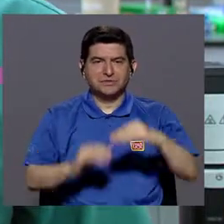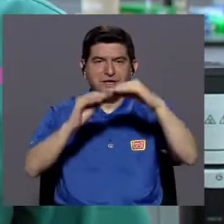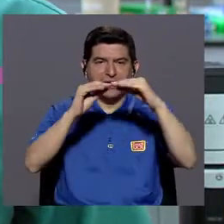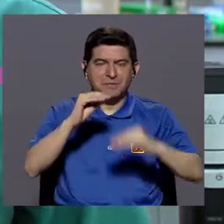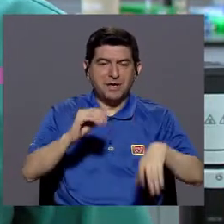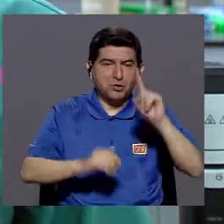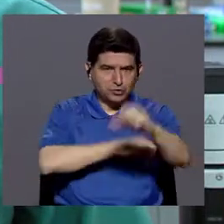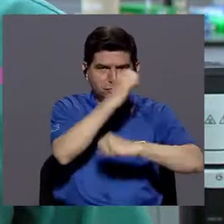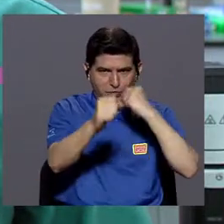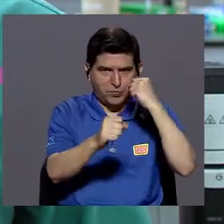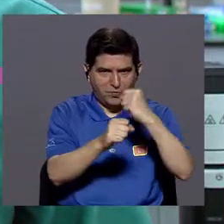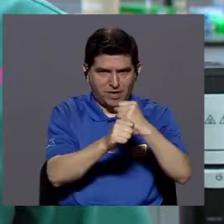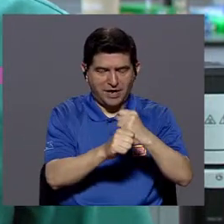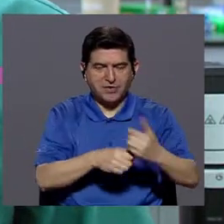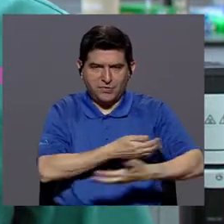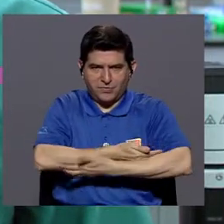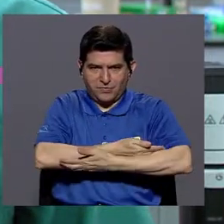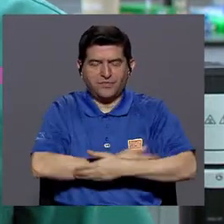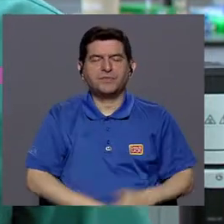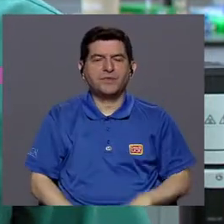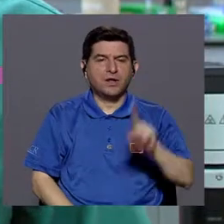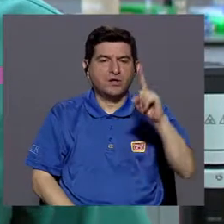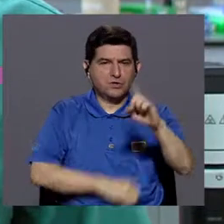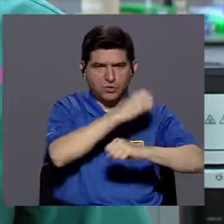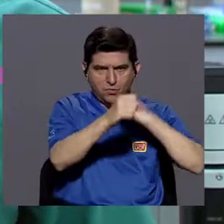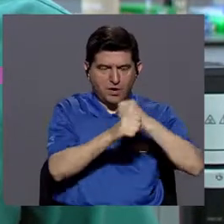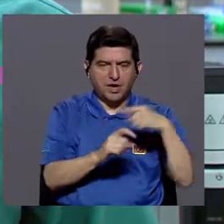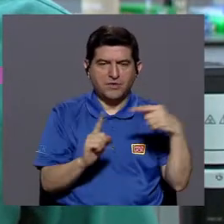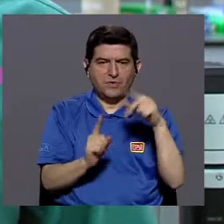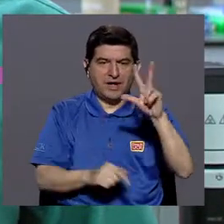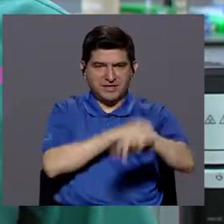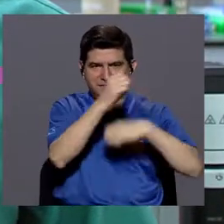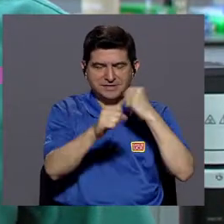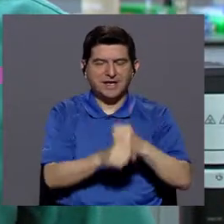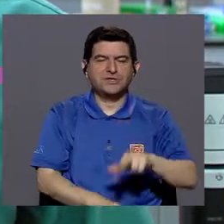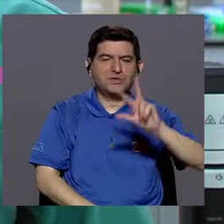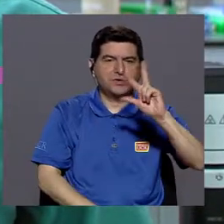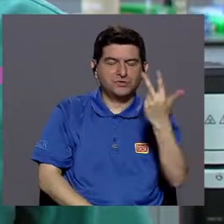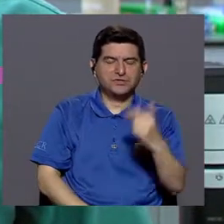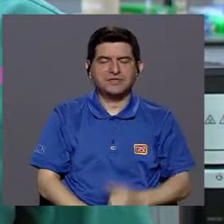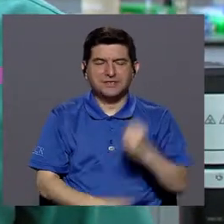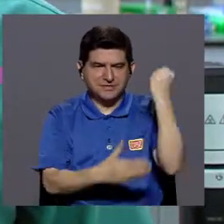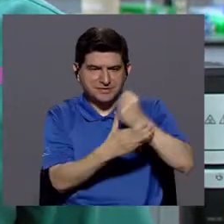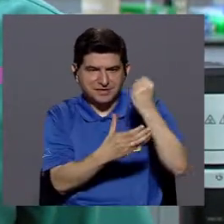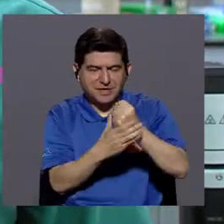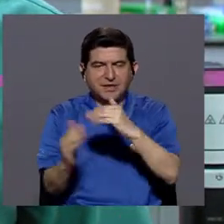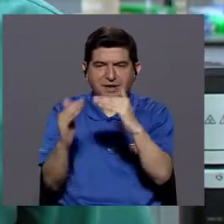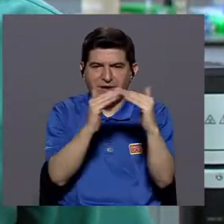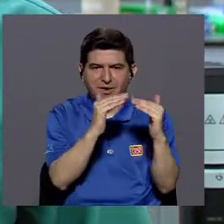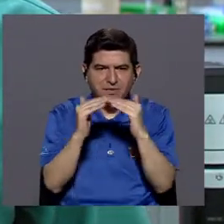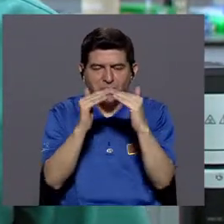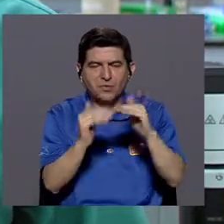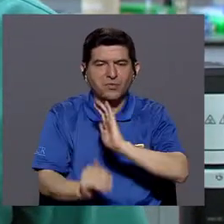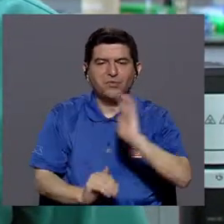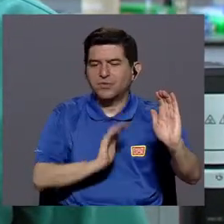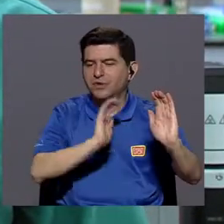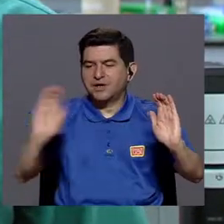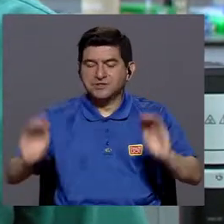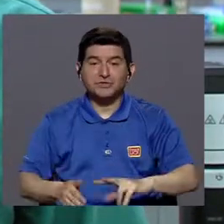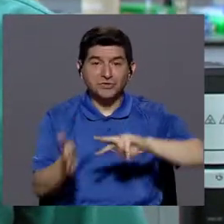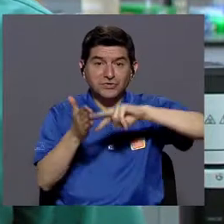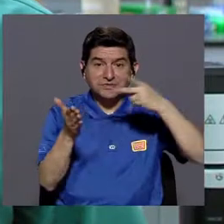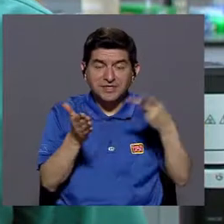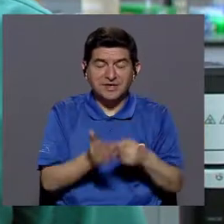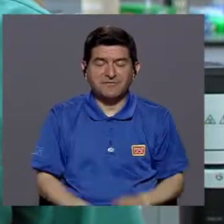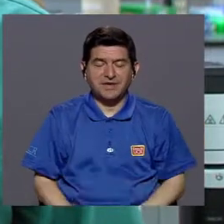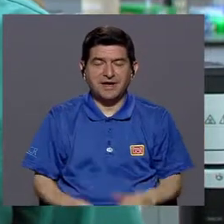en menores de un año. Y entre un año y tres años, era el tercer asesino de la población infantil. Eso quiere